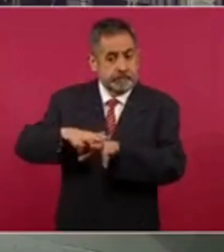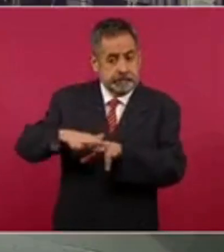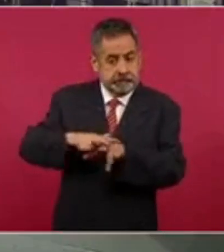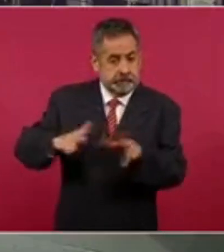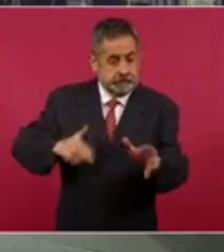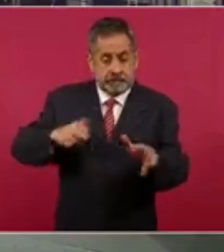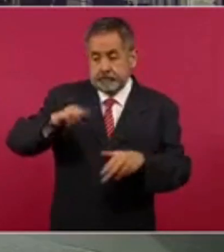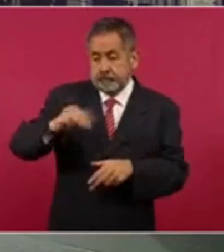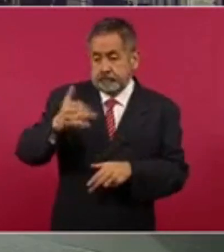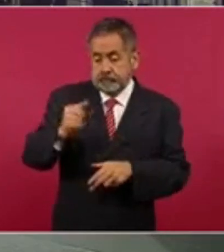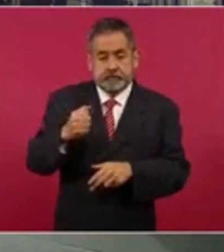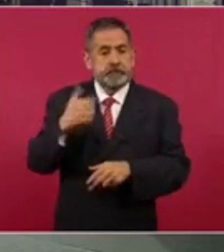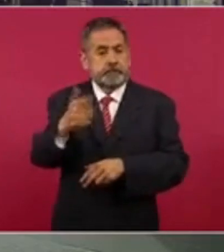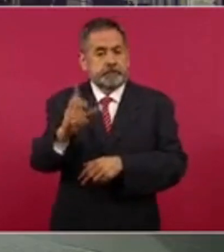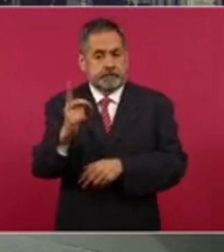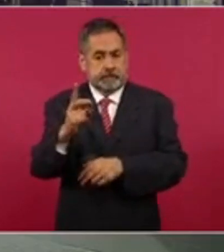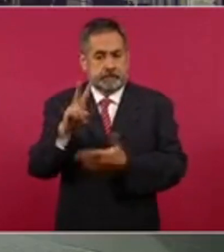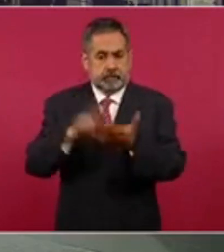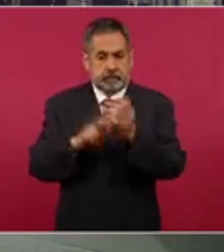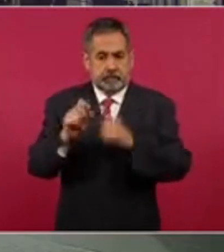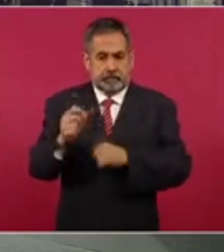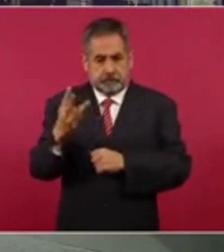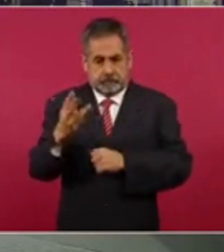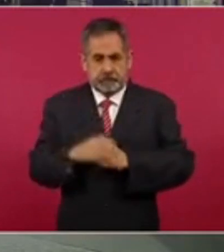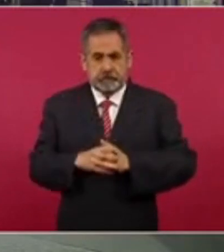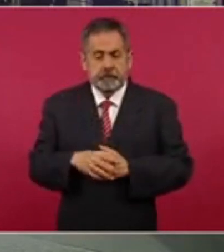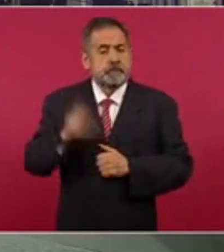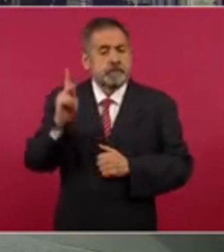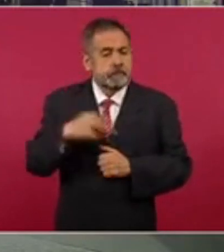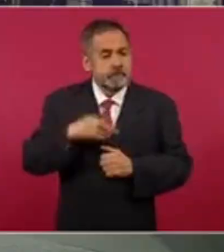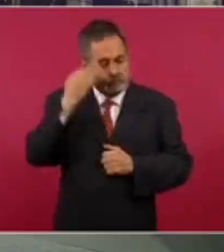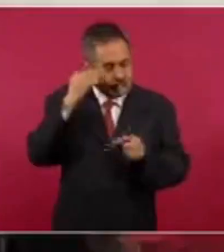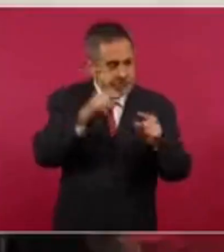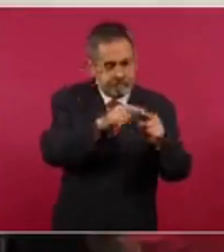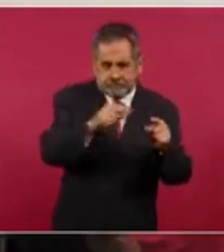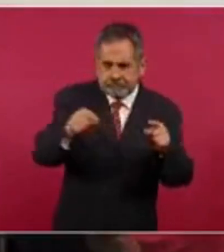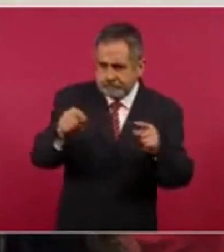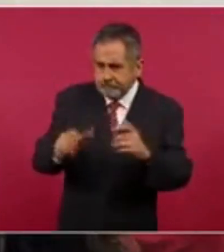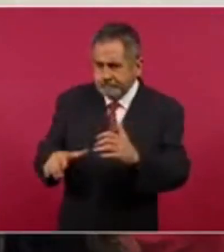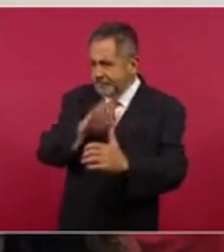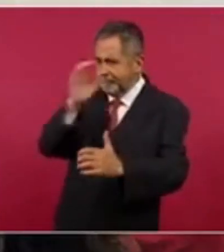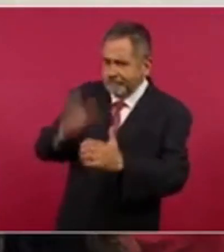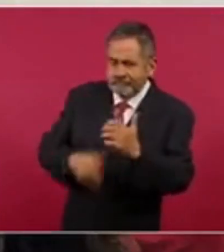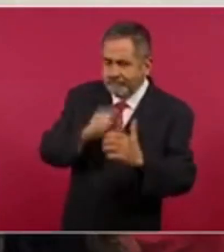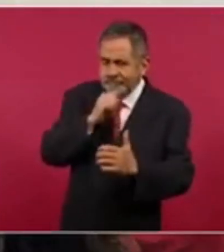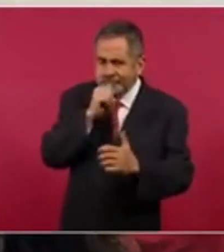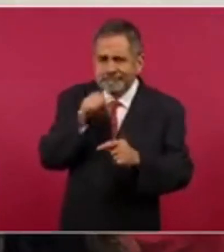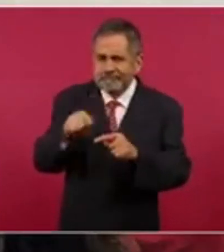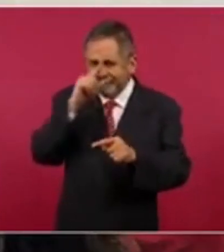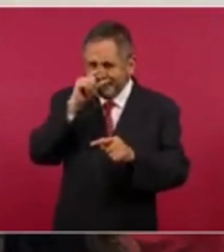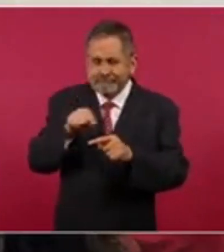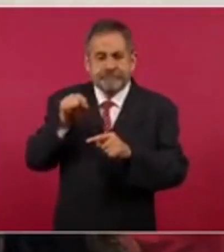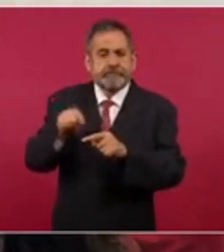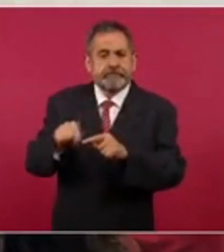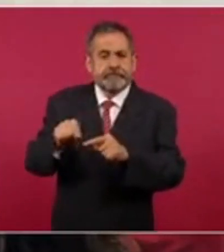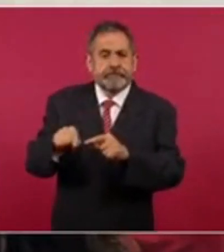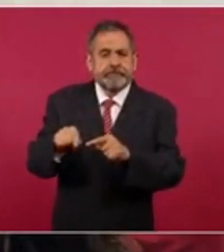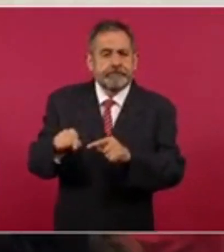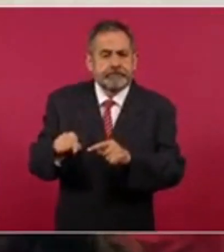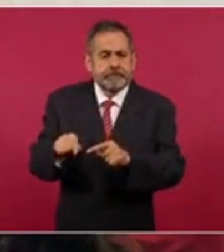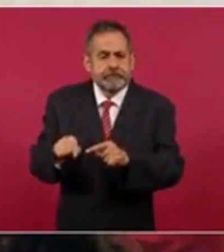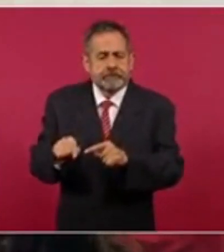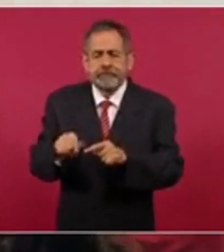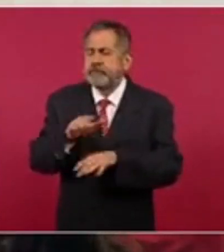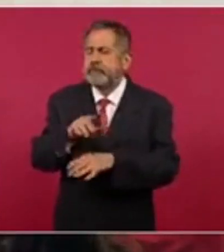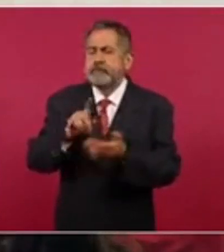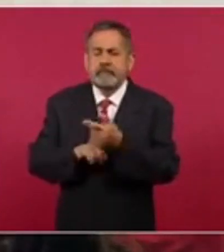en diciembre del 2023. Sin embargo, los tramos no estarán terminados, principalmente en el que… de